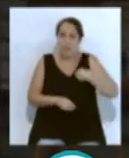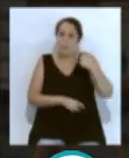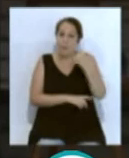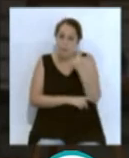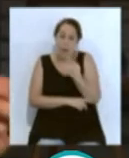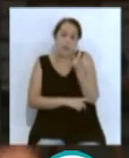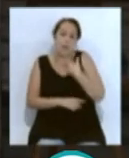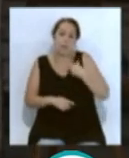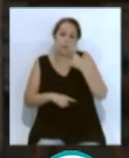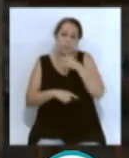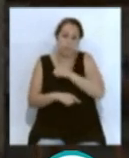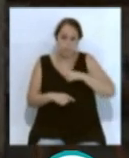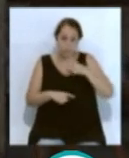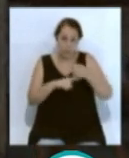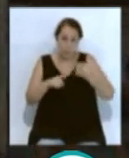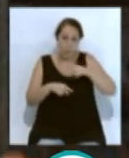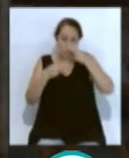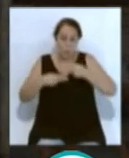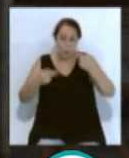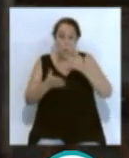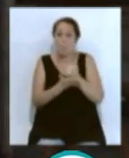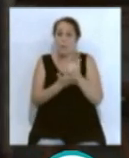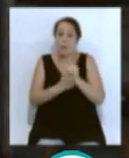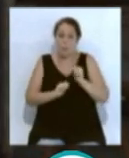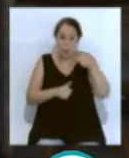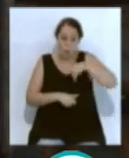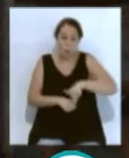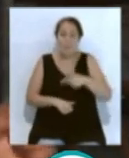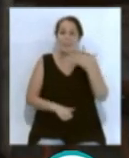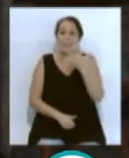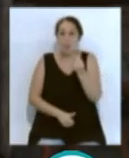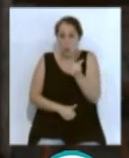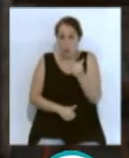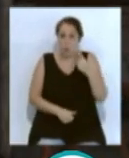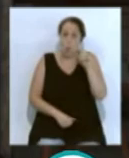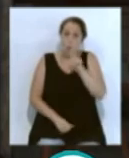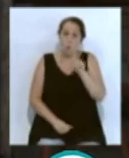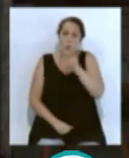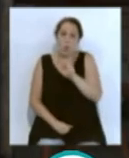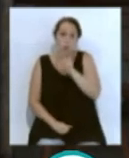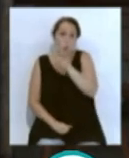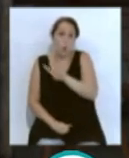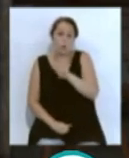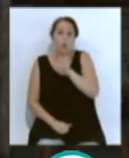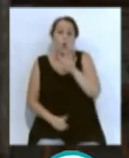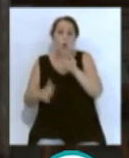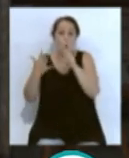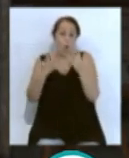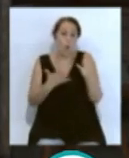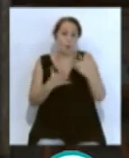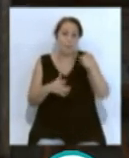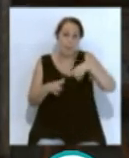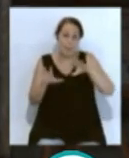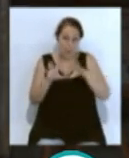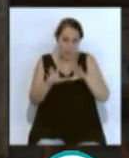Y entonces, las pruebas han empezado hoy y aquí se van a desarrollar durante cinco días. El día uno, el dos, el cuatro, el ocho y el diez. Y cada día, pues, tienen,